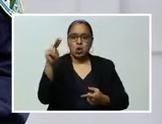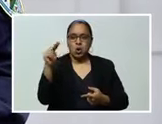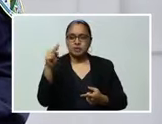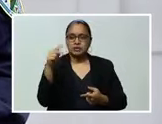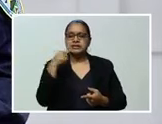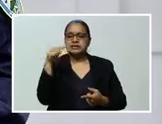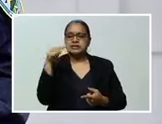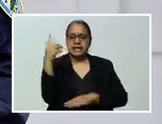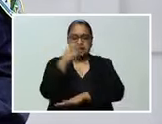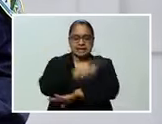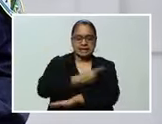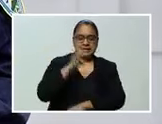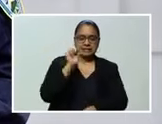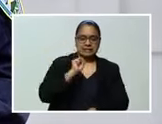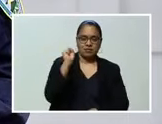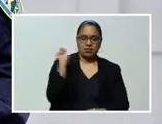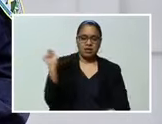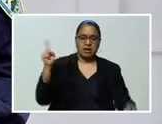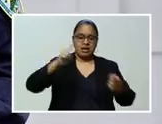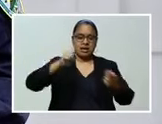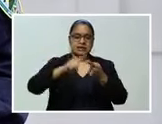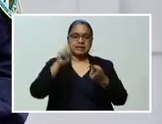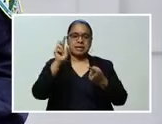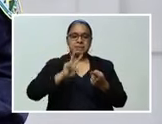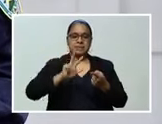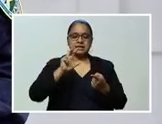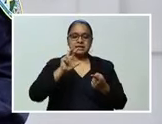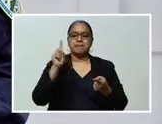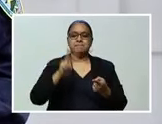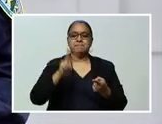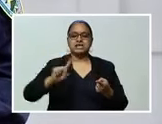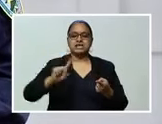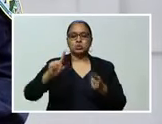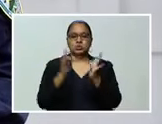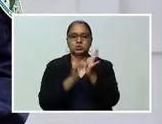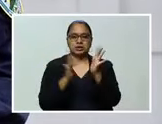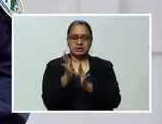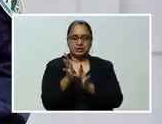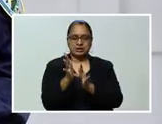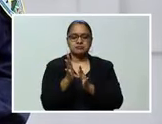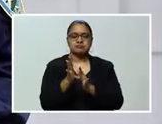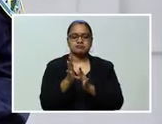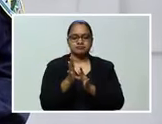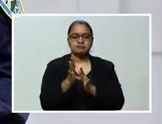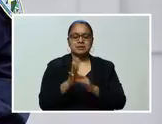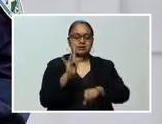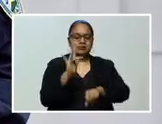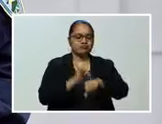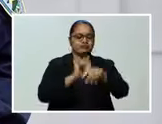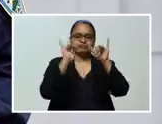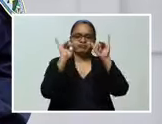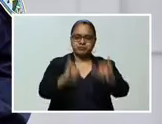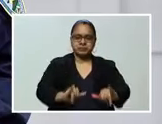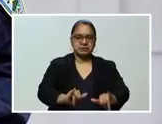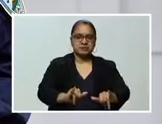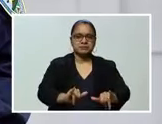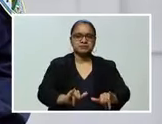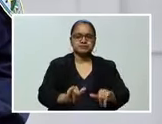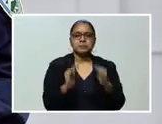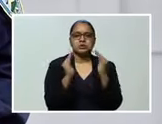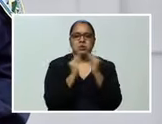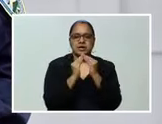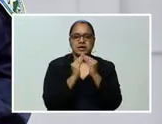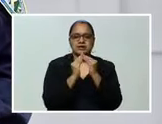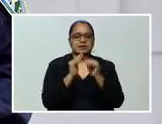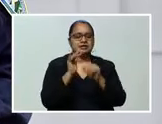mañana, hasta el día martes, 21 de abril, hasta las 5 p.m., se establecerá toque de queda absoluto